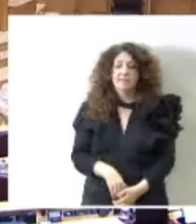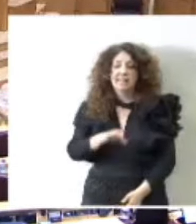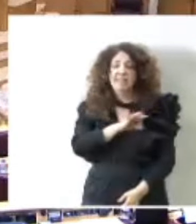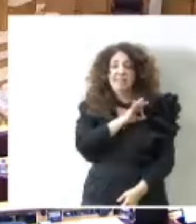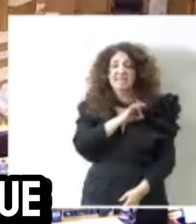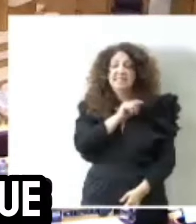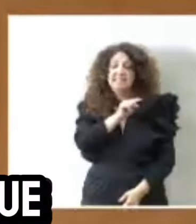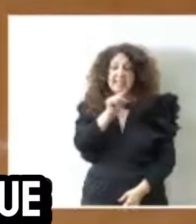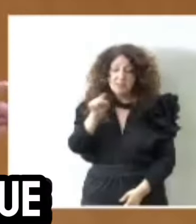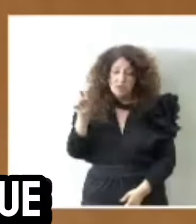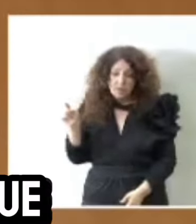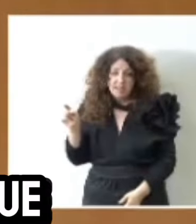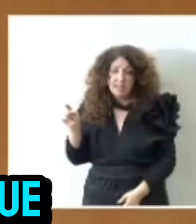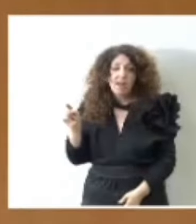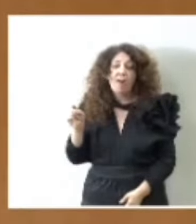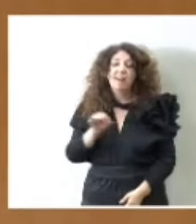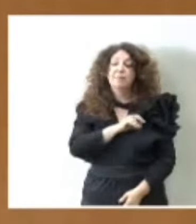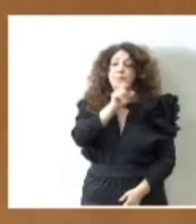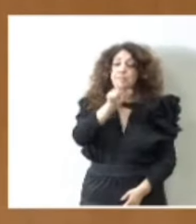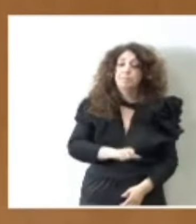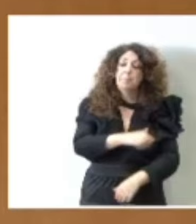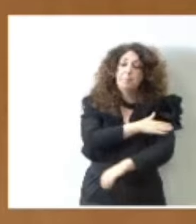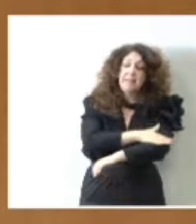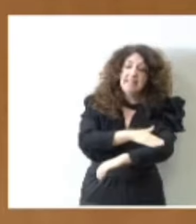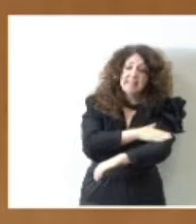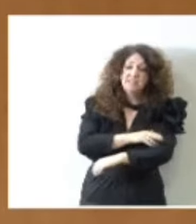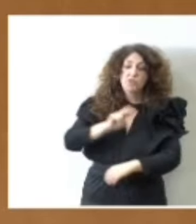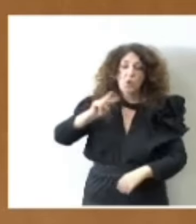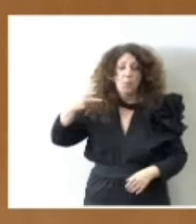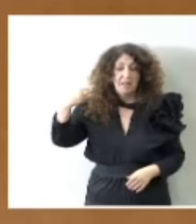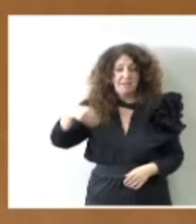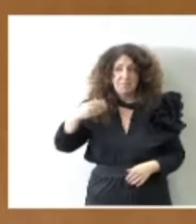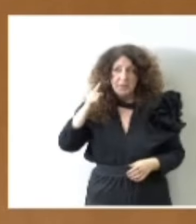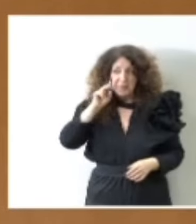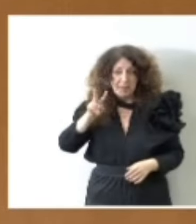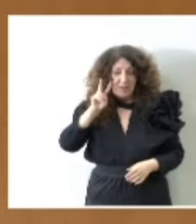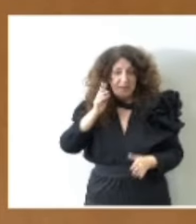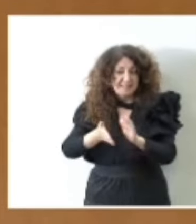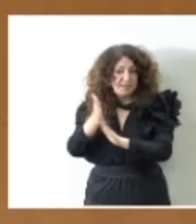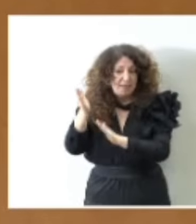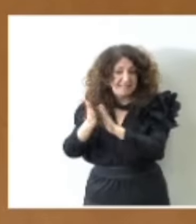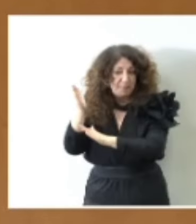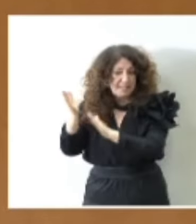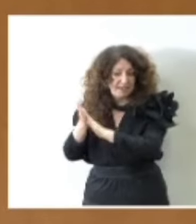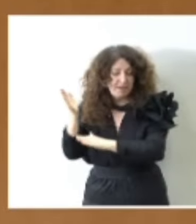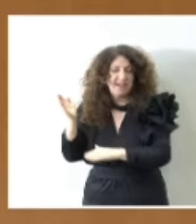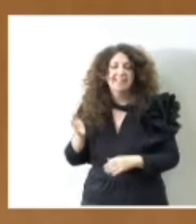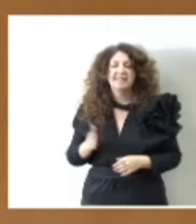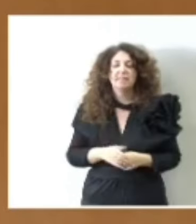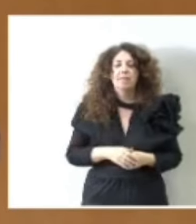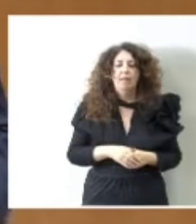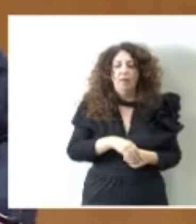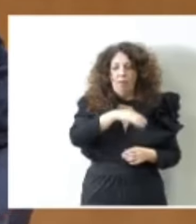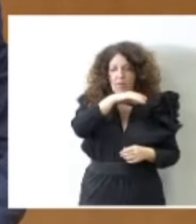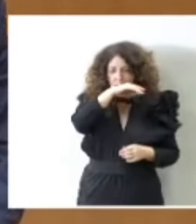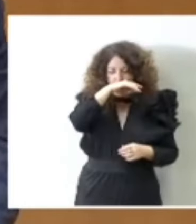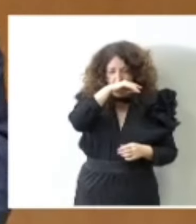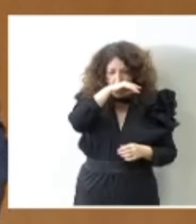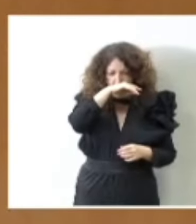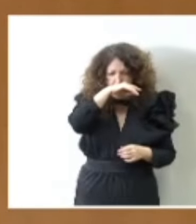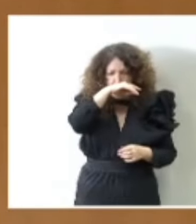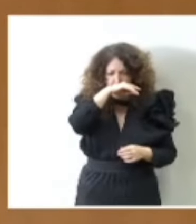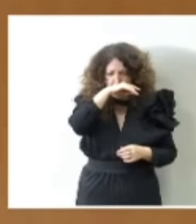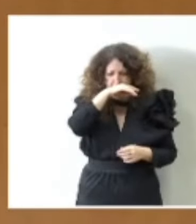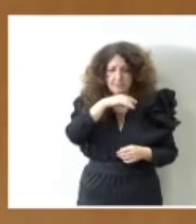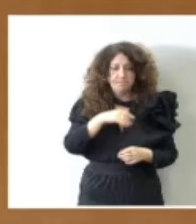señor Ministro y señora Vicepresidenta, que veo ya se va por delante, señor Ministro, que no dudo en absoluto de su